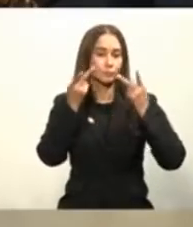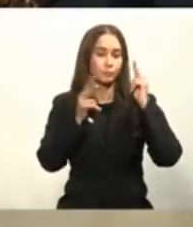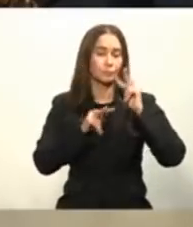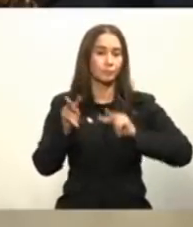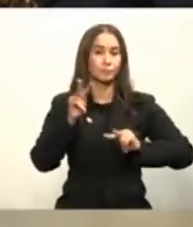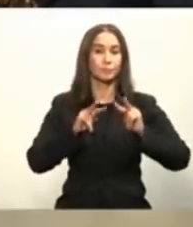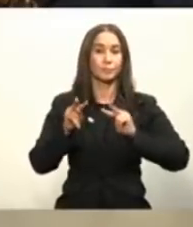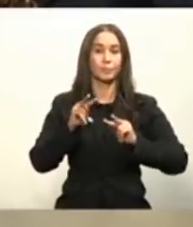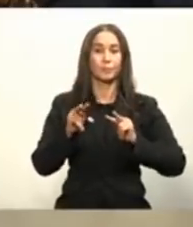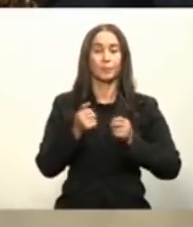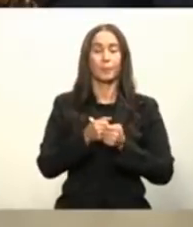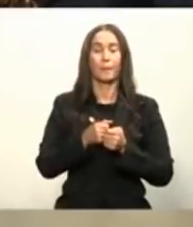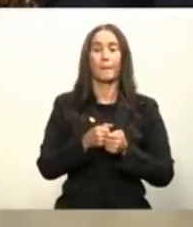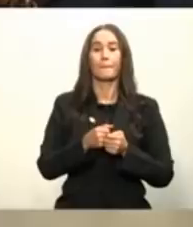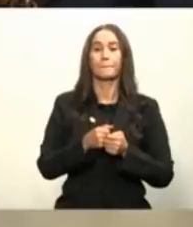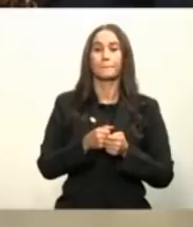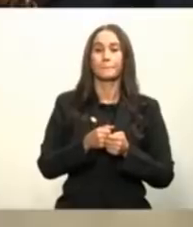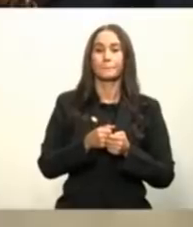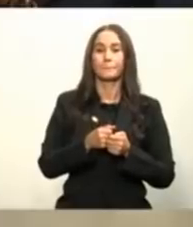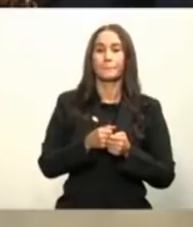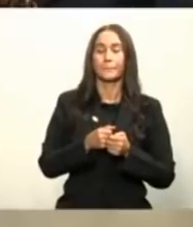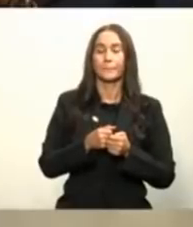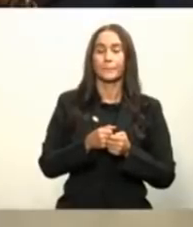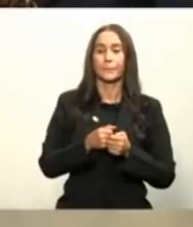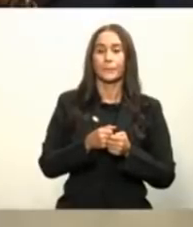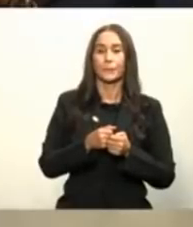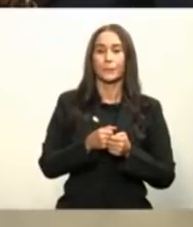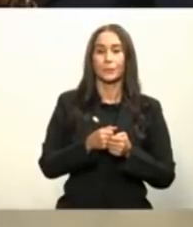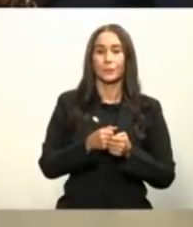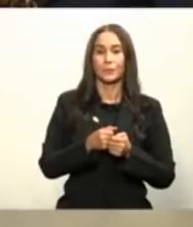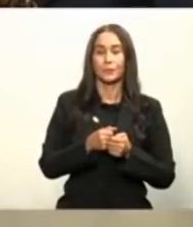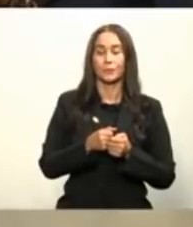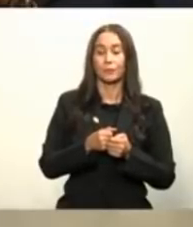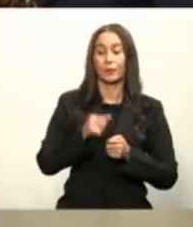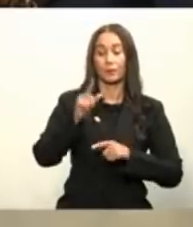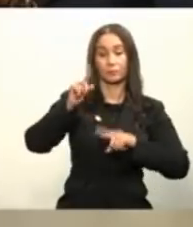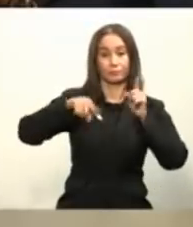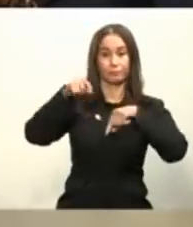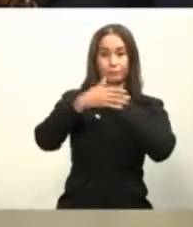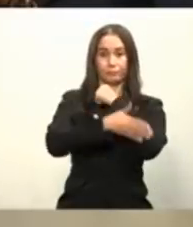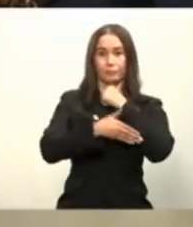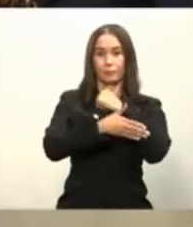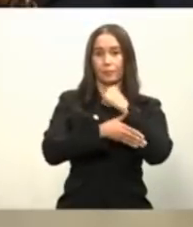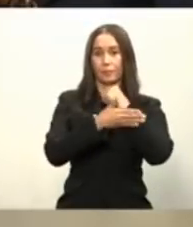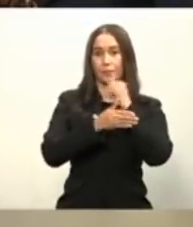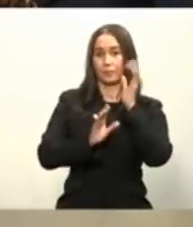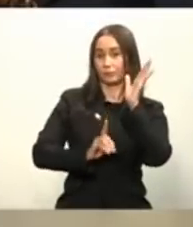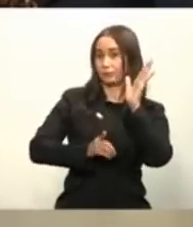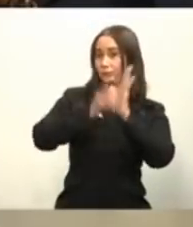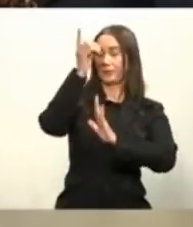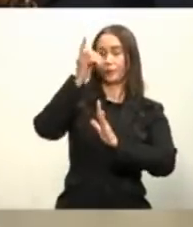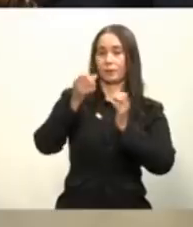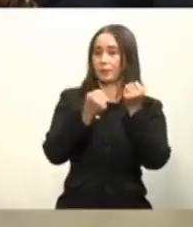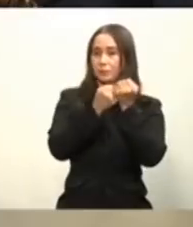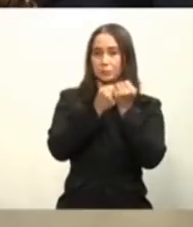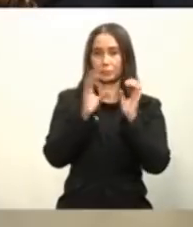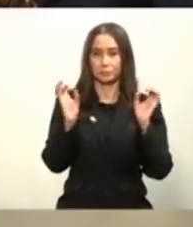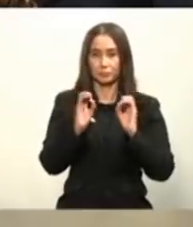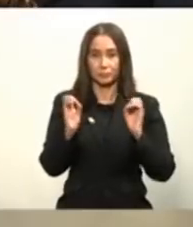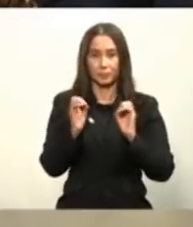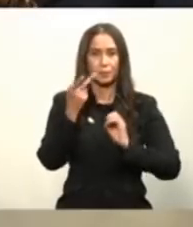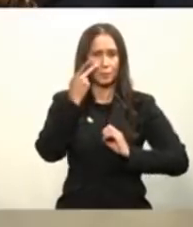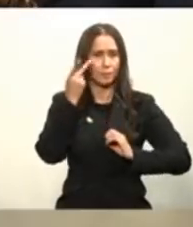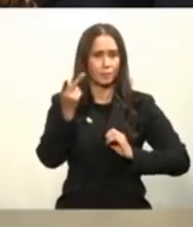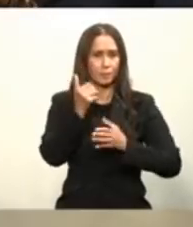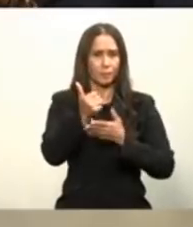esa falta de solidaridad que yo he dicho que ha habido de muchos países ricos vamos a ver también como